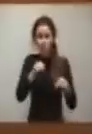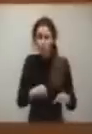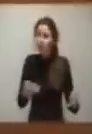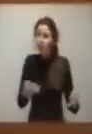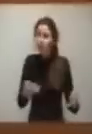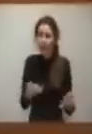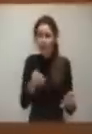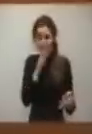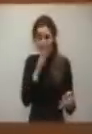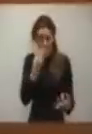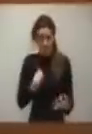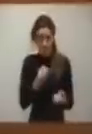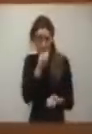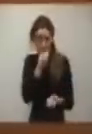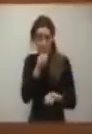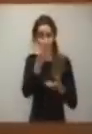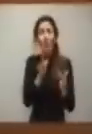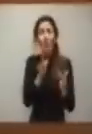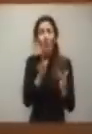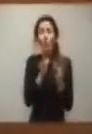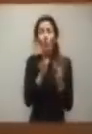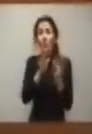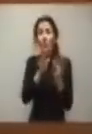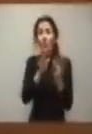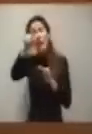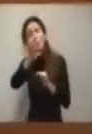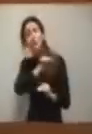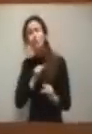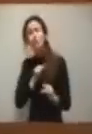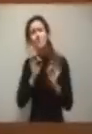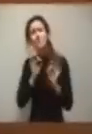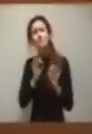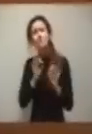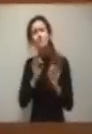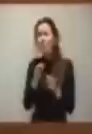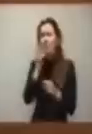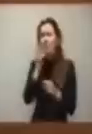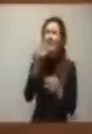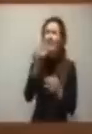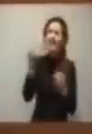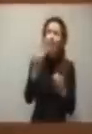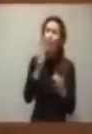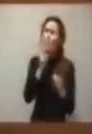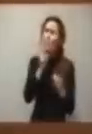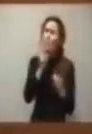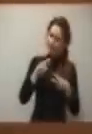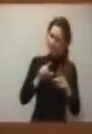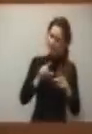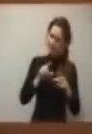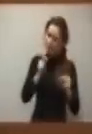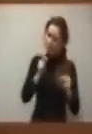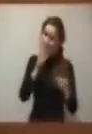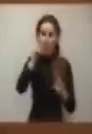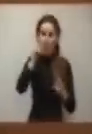en su interpelación, en relación con el resto de las comunidades autónomas. En fin, este partido, yo le digo, es un asunto que le preocupa desde hace